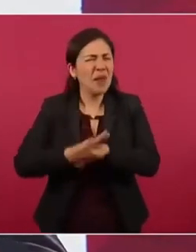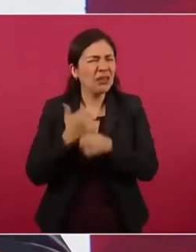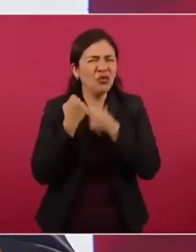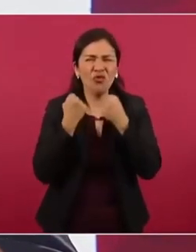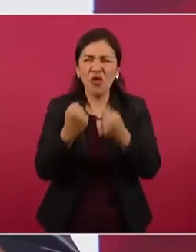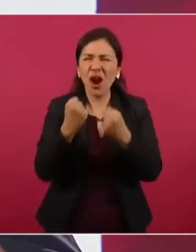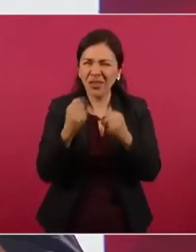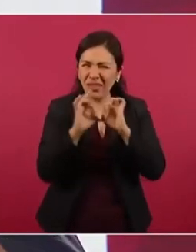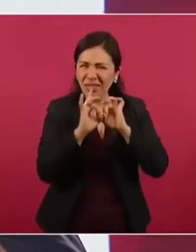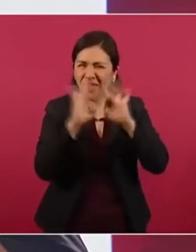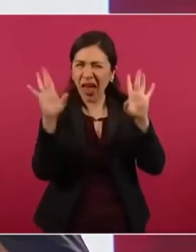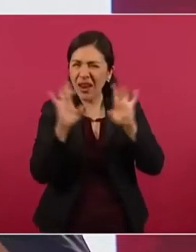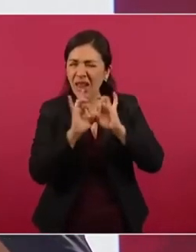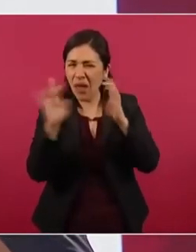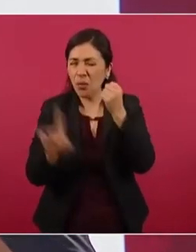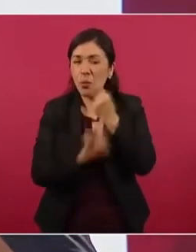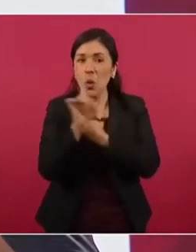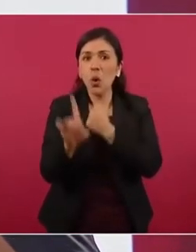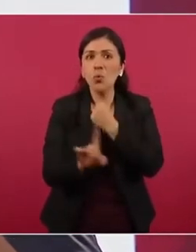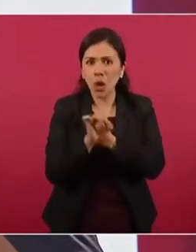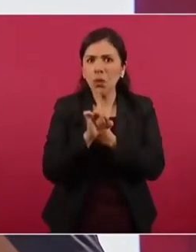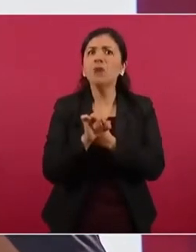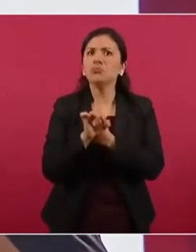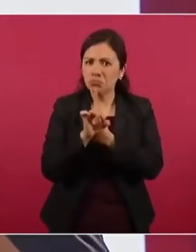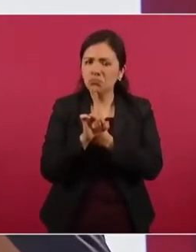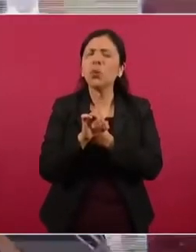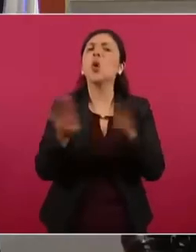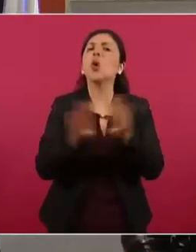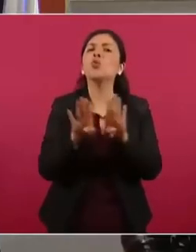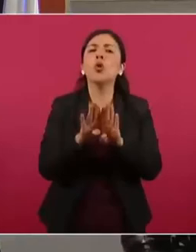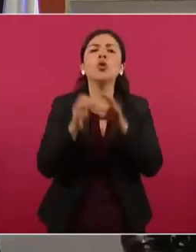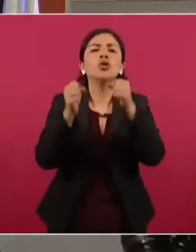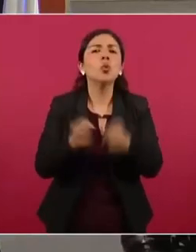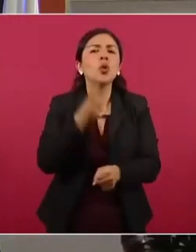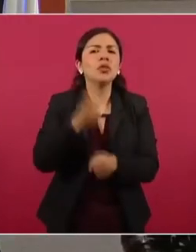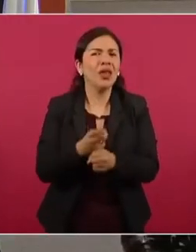como el de la inseguridad.